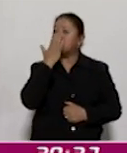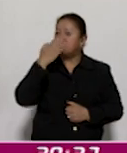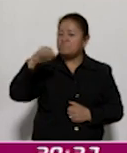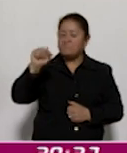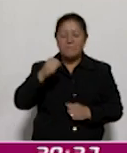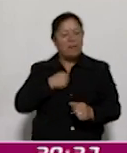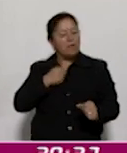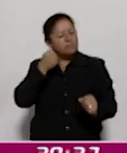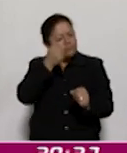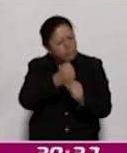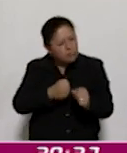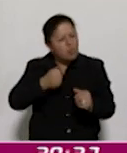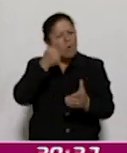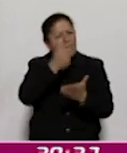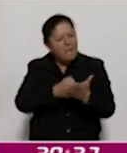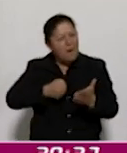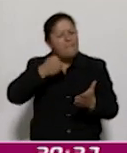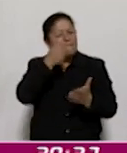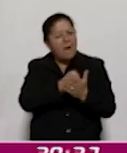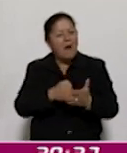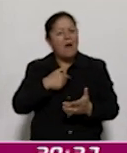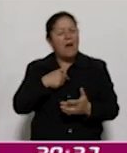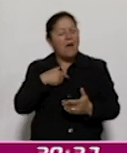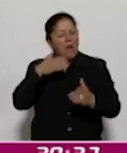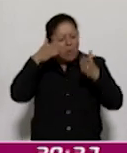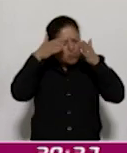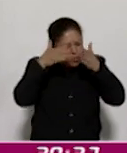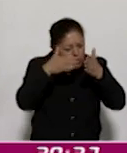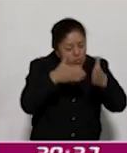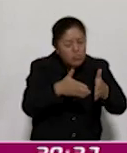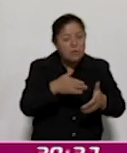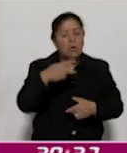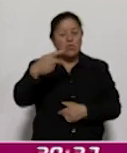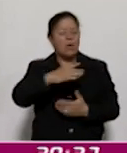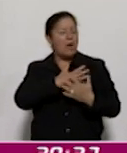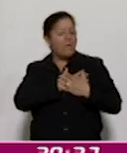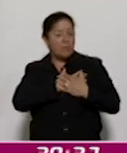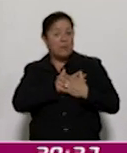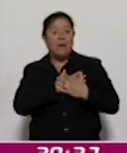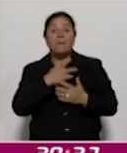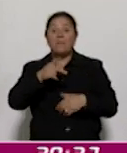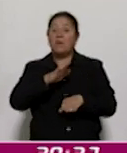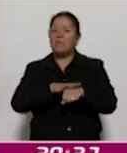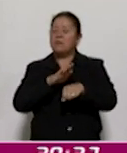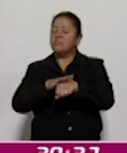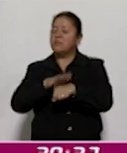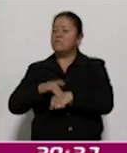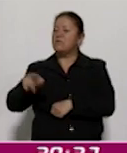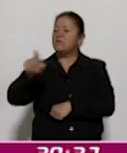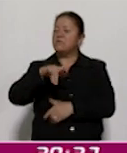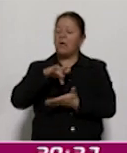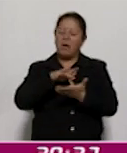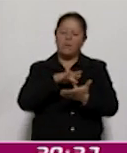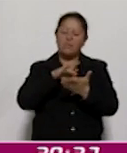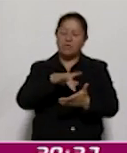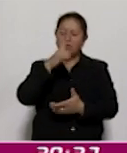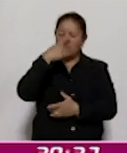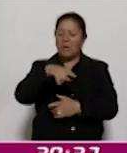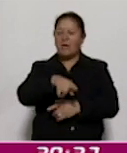amor por su oficio. Pero principalmente su contribución por poner en alto el nombre de Tlaxcala.